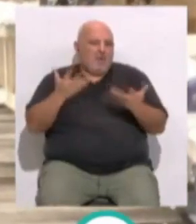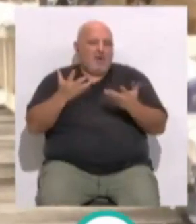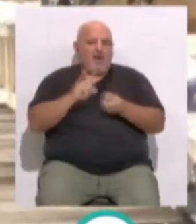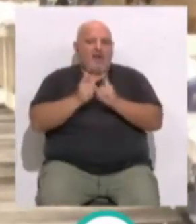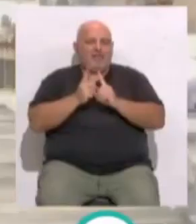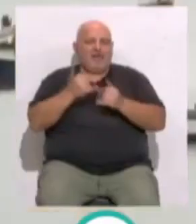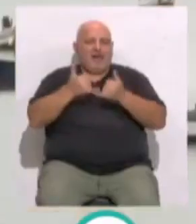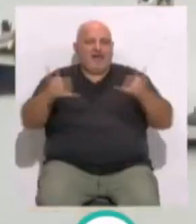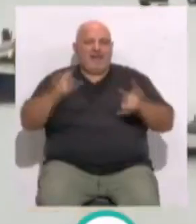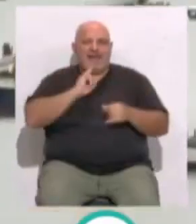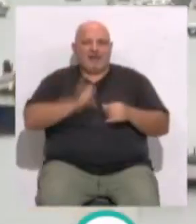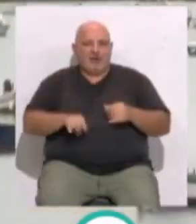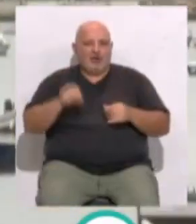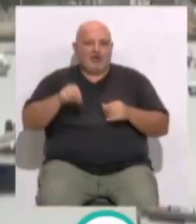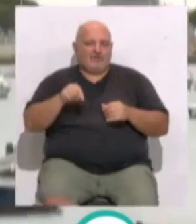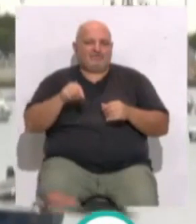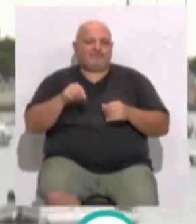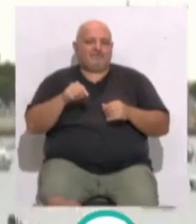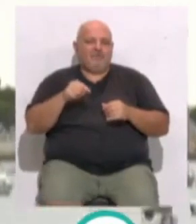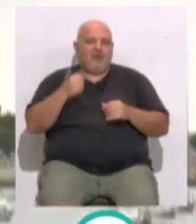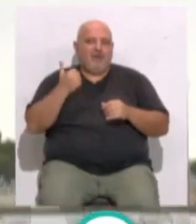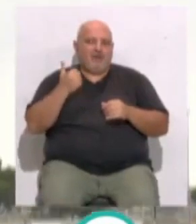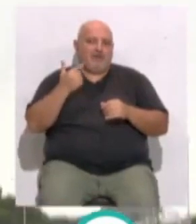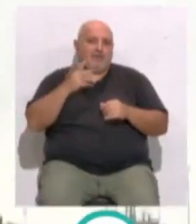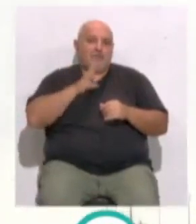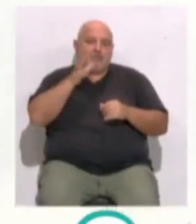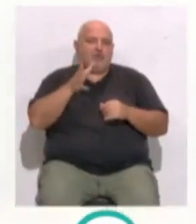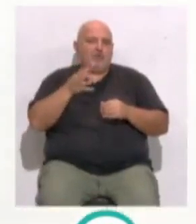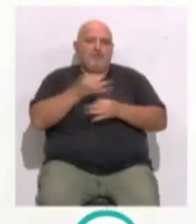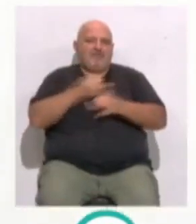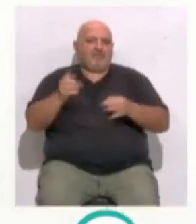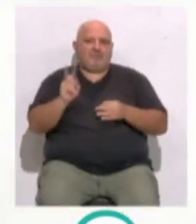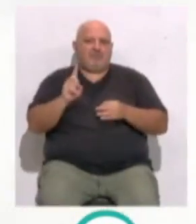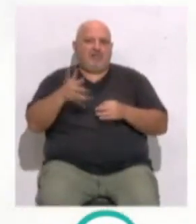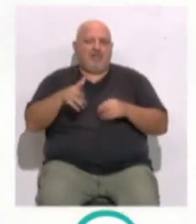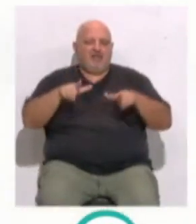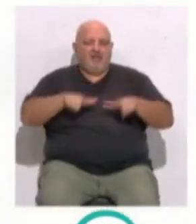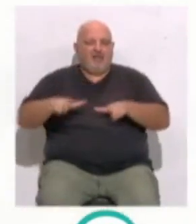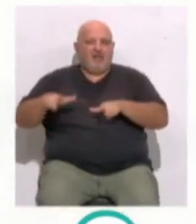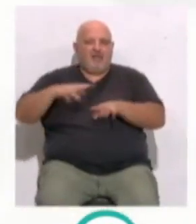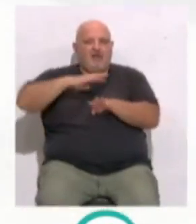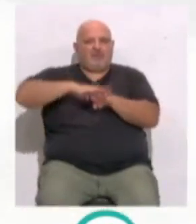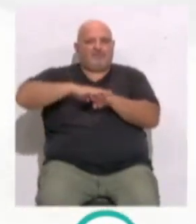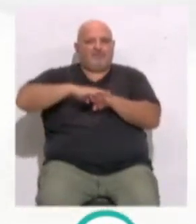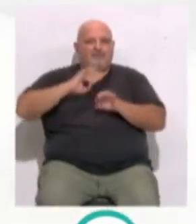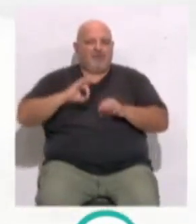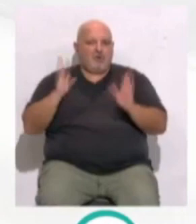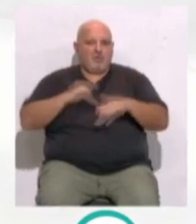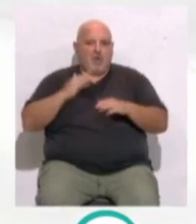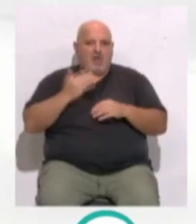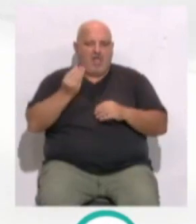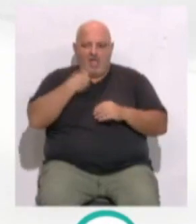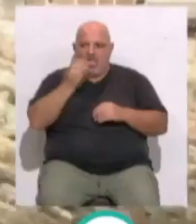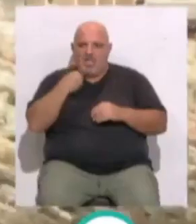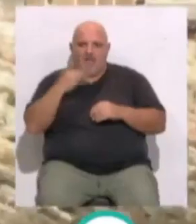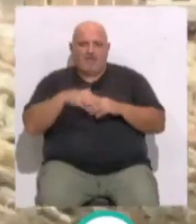el cambio del cableado eléctrico que se ha culminado no con la colocación de los adoquines adecuados y que previamente habían sido